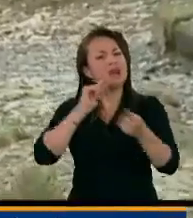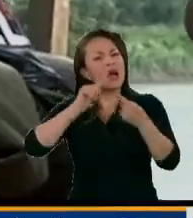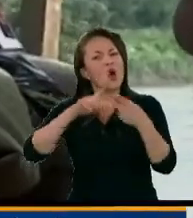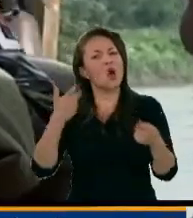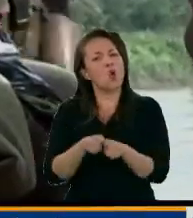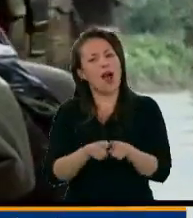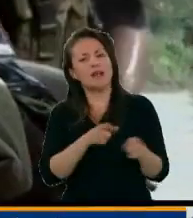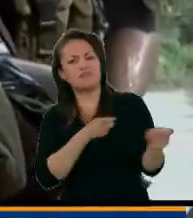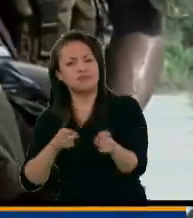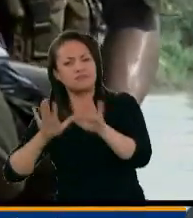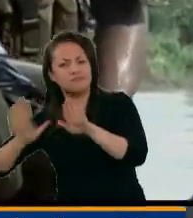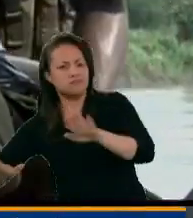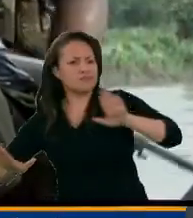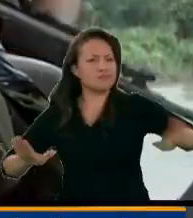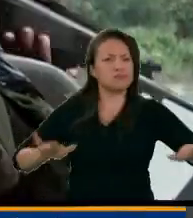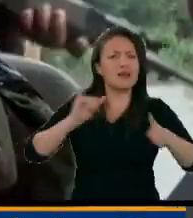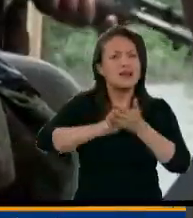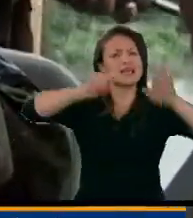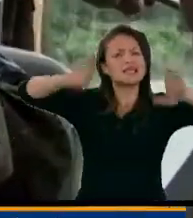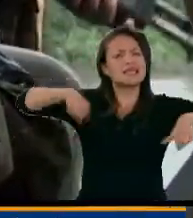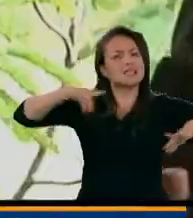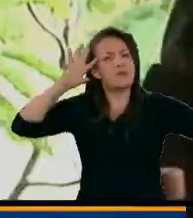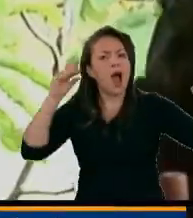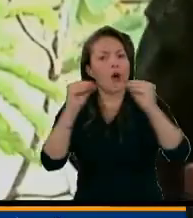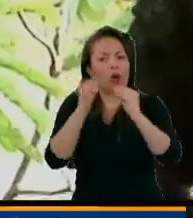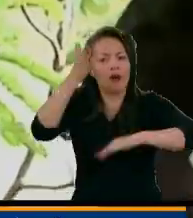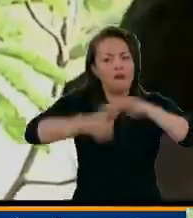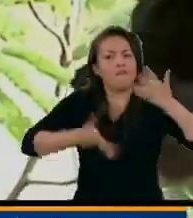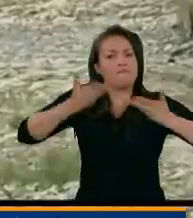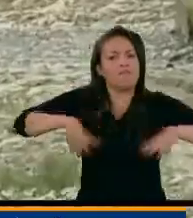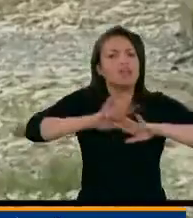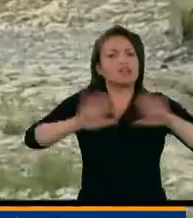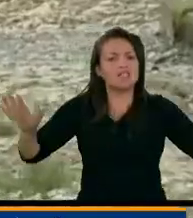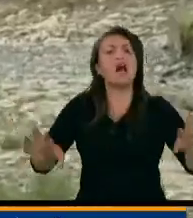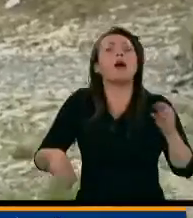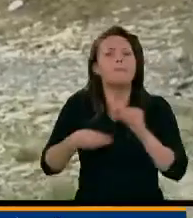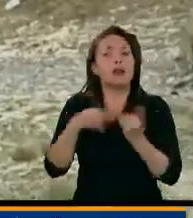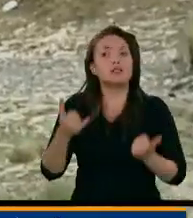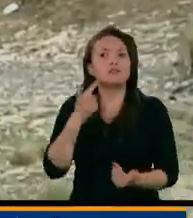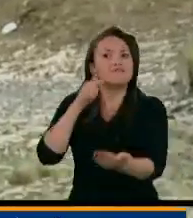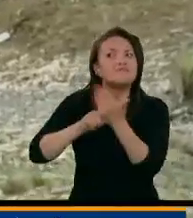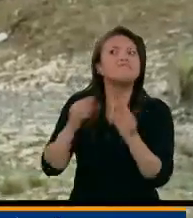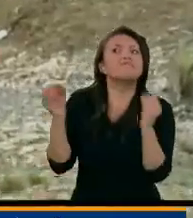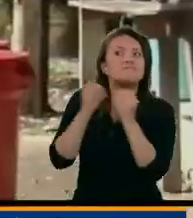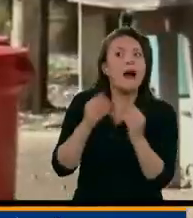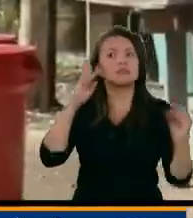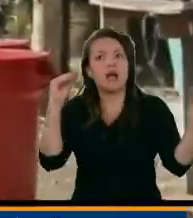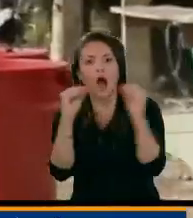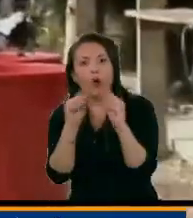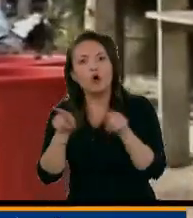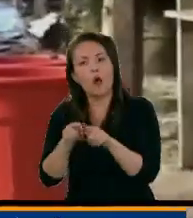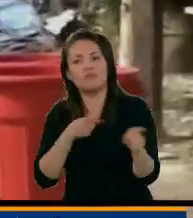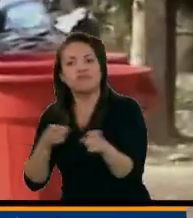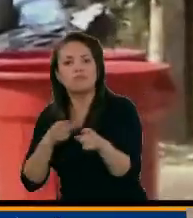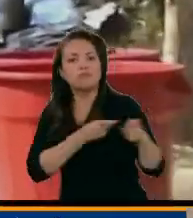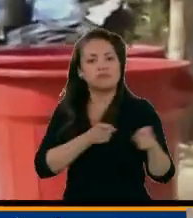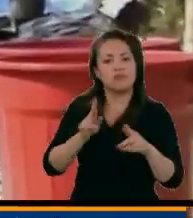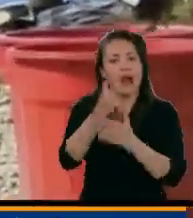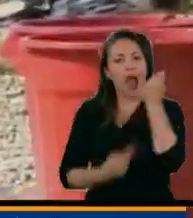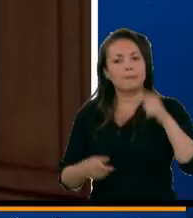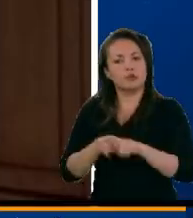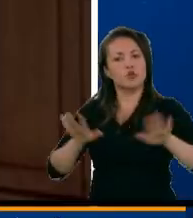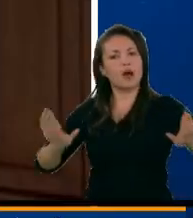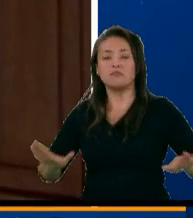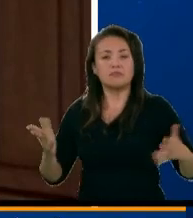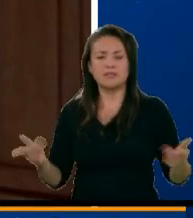negociar la paz. Los seis meses de tregua pactados ya terminaron y aún no se conocen detalles de una nueva tregua. Es un poco desalentador